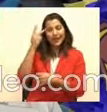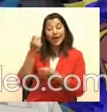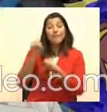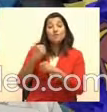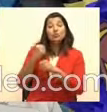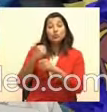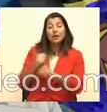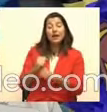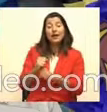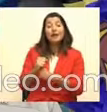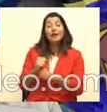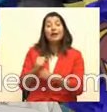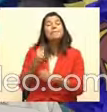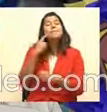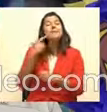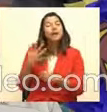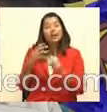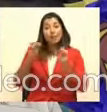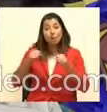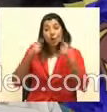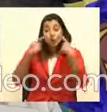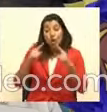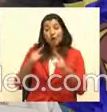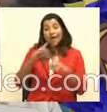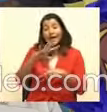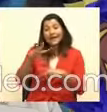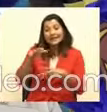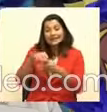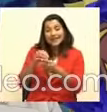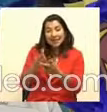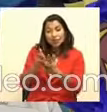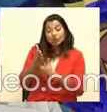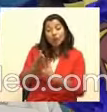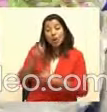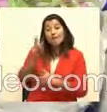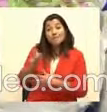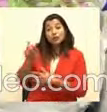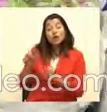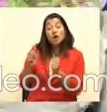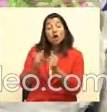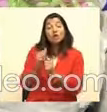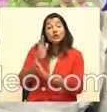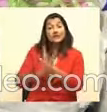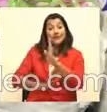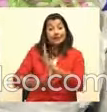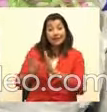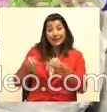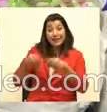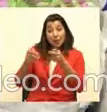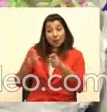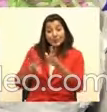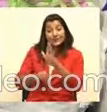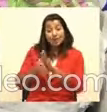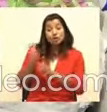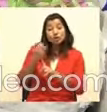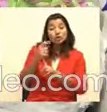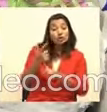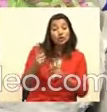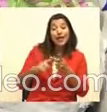es accesibilidad, inclusión, dar las oportunidades para el desarrollo social, cultural, económico,